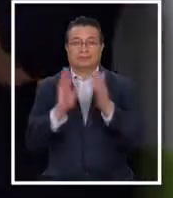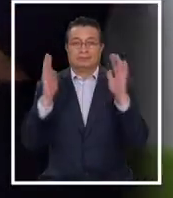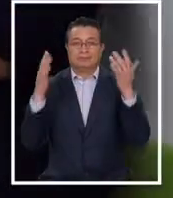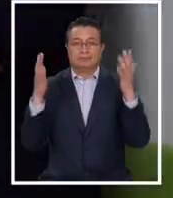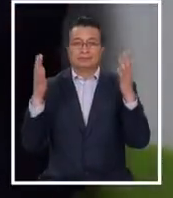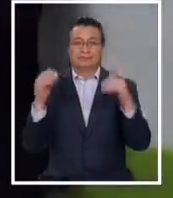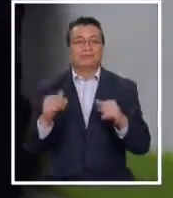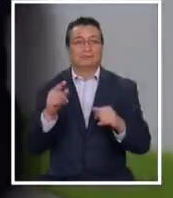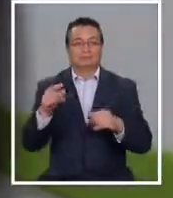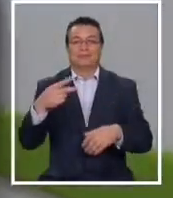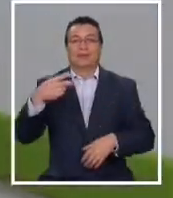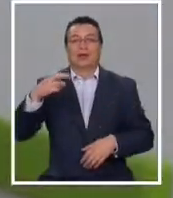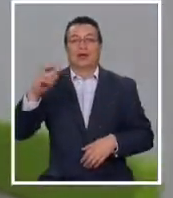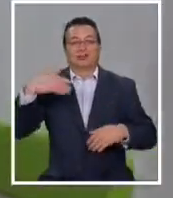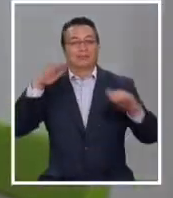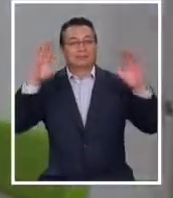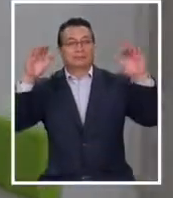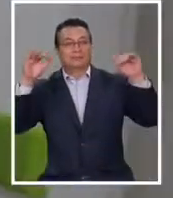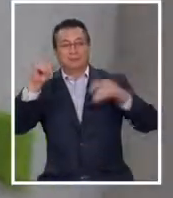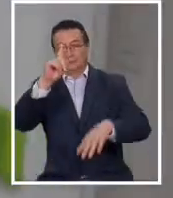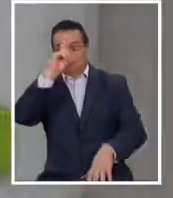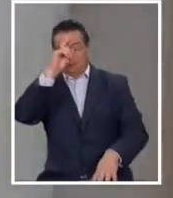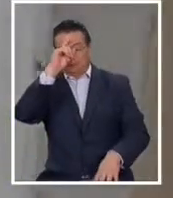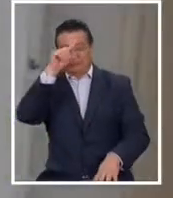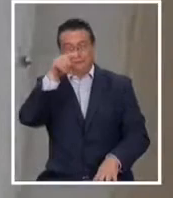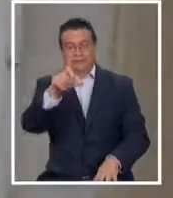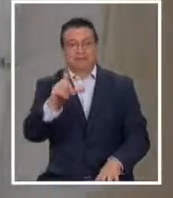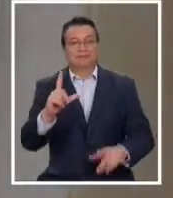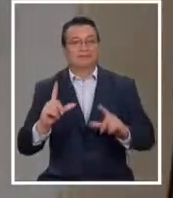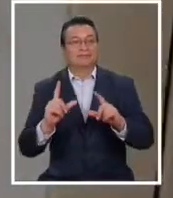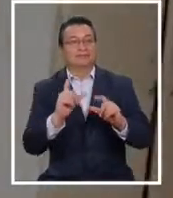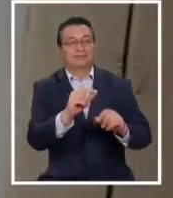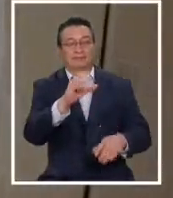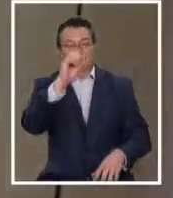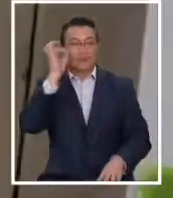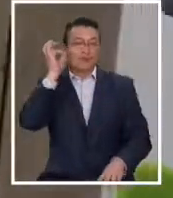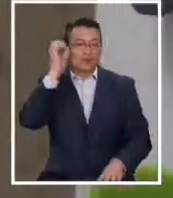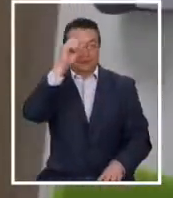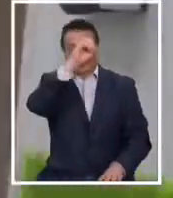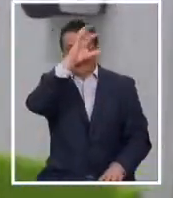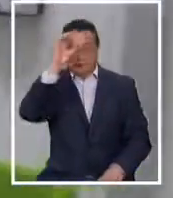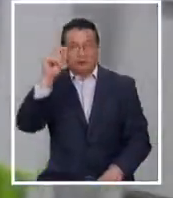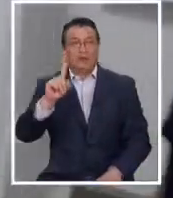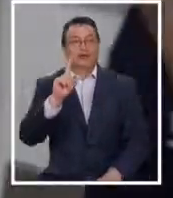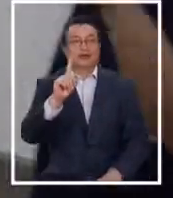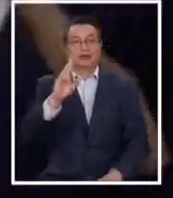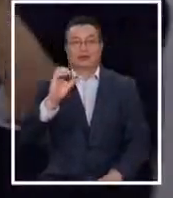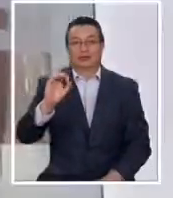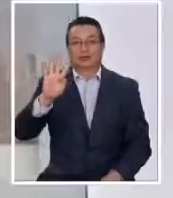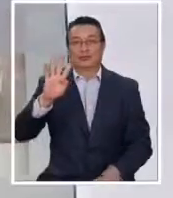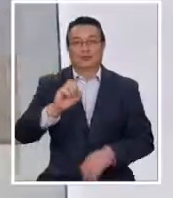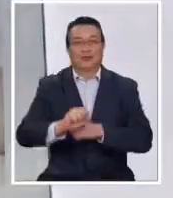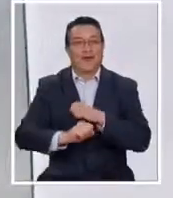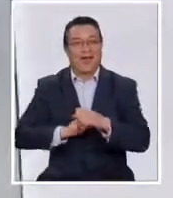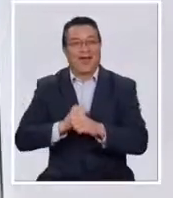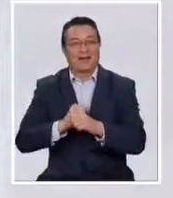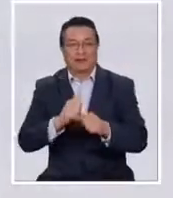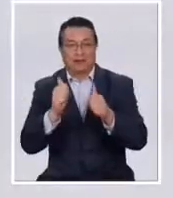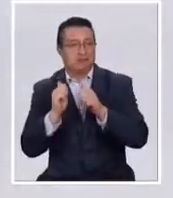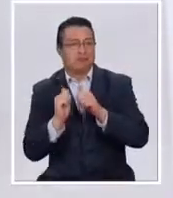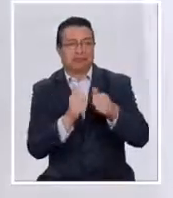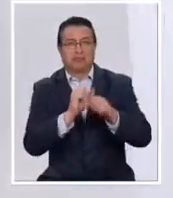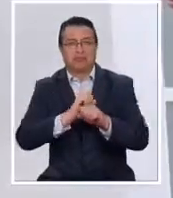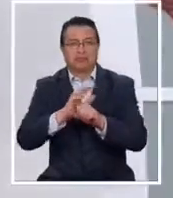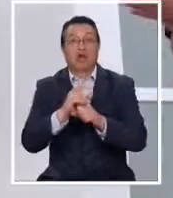Como una heroína despidieron desde este hospital a Carmen Hernández, una colombiana de nada menos que 104 años que venció al